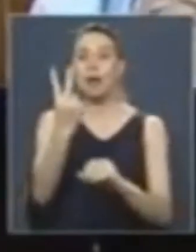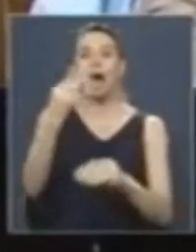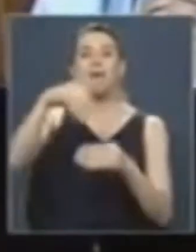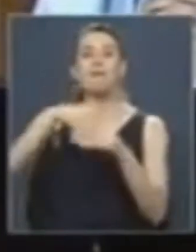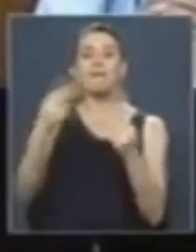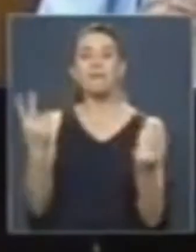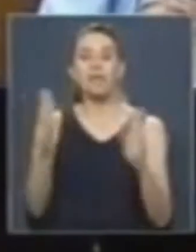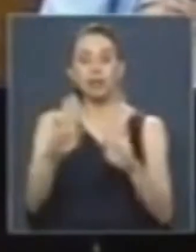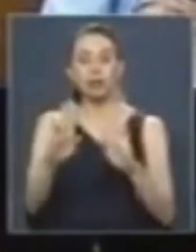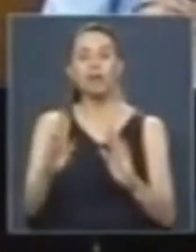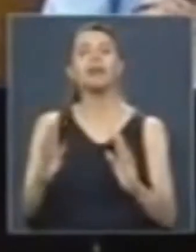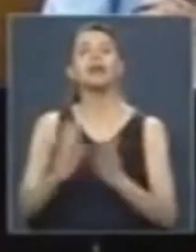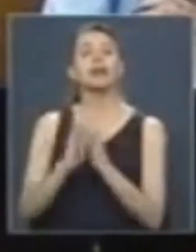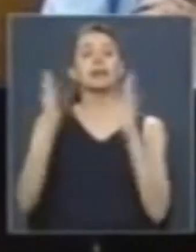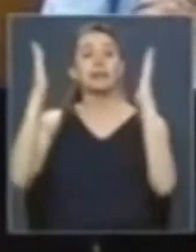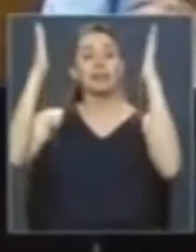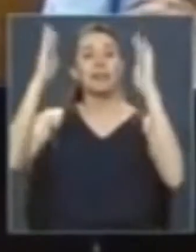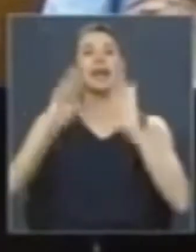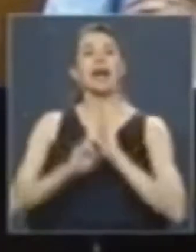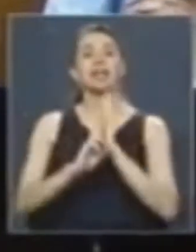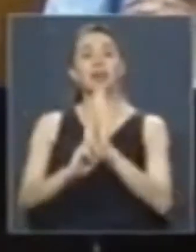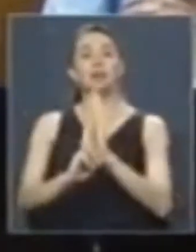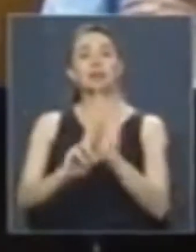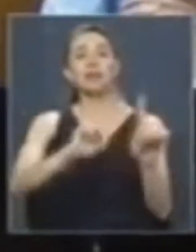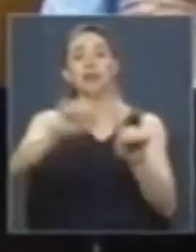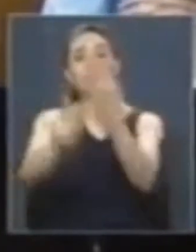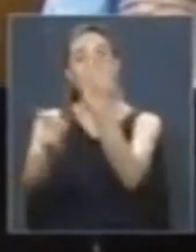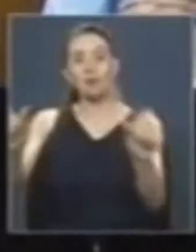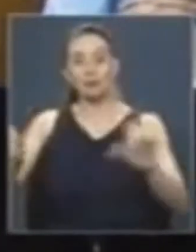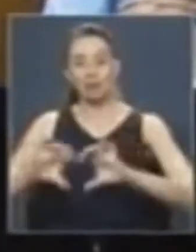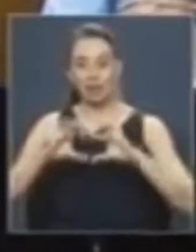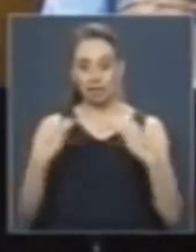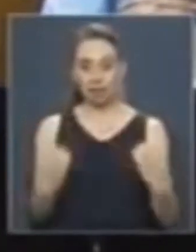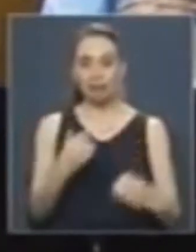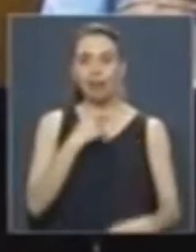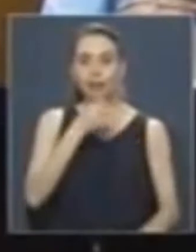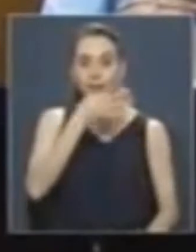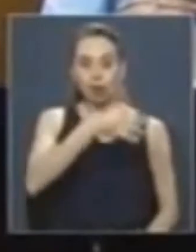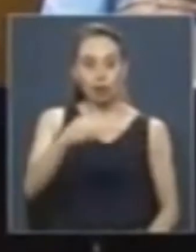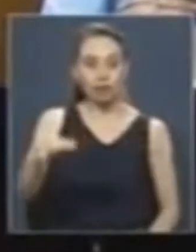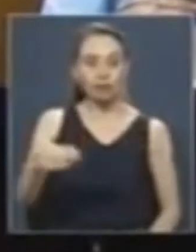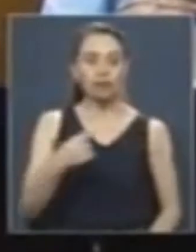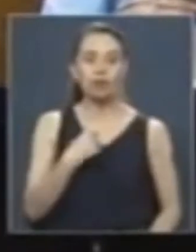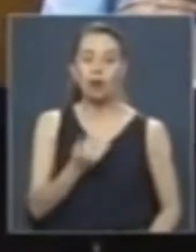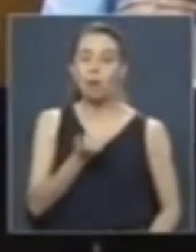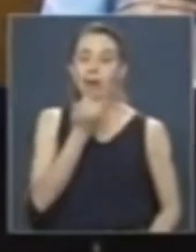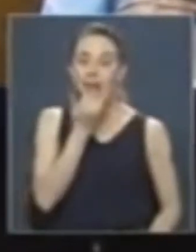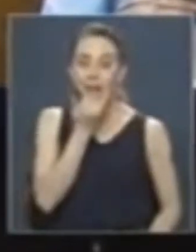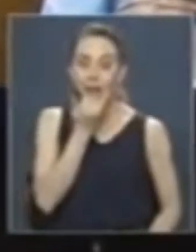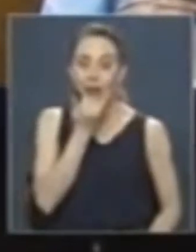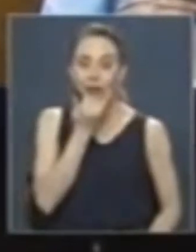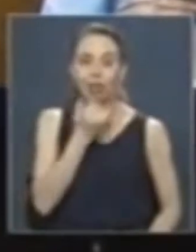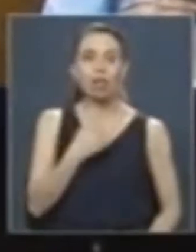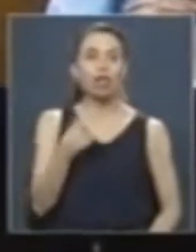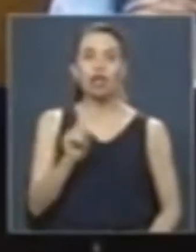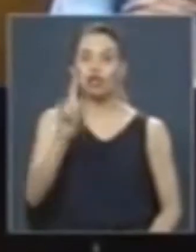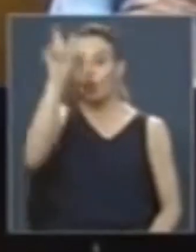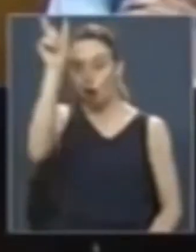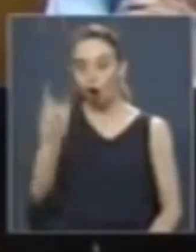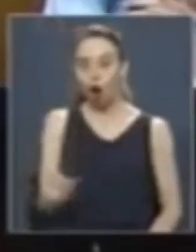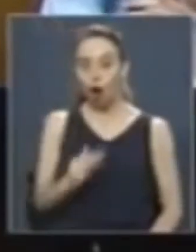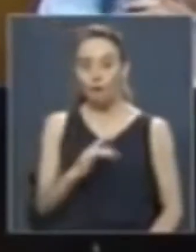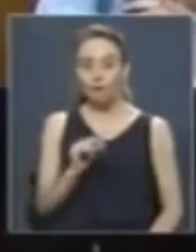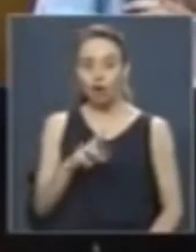la representación de toda la diversidad del país en esta Cámara. Quiero decirles que me equivoqué. No era Florcita